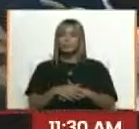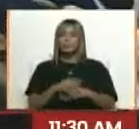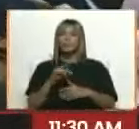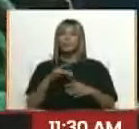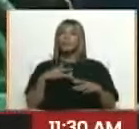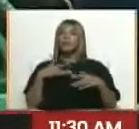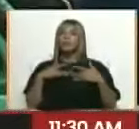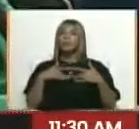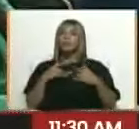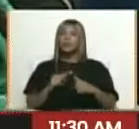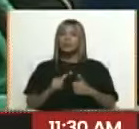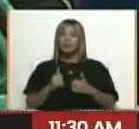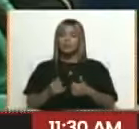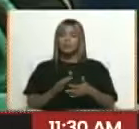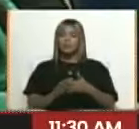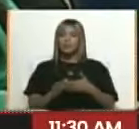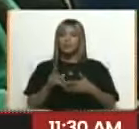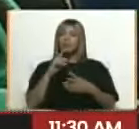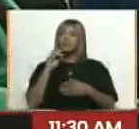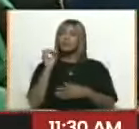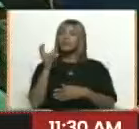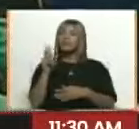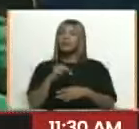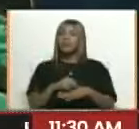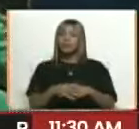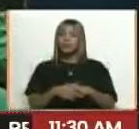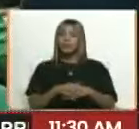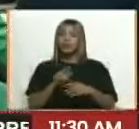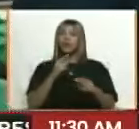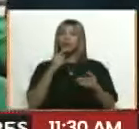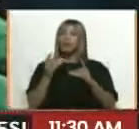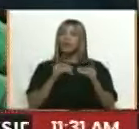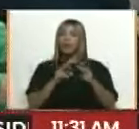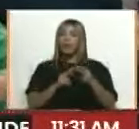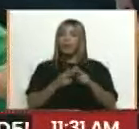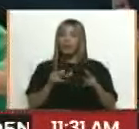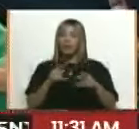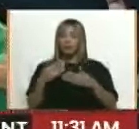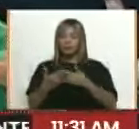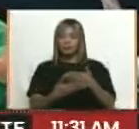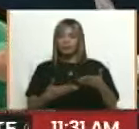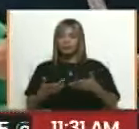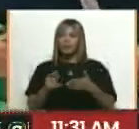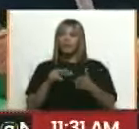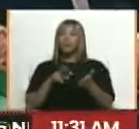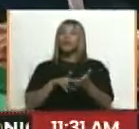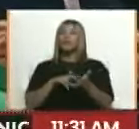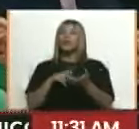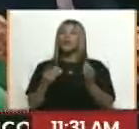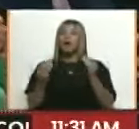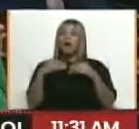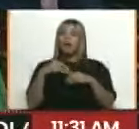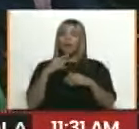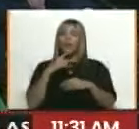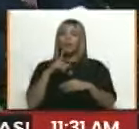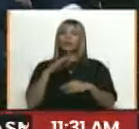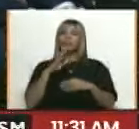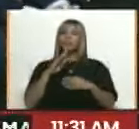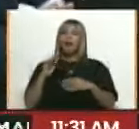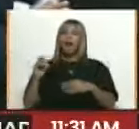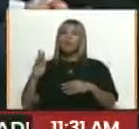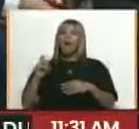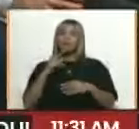actividad se realiza a propósito de la Conferencia Nacional por el Diálogo, la Paz y la Convivencia, en ratificación a los acuerdos de Barbados